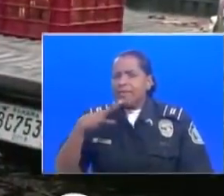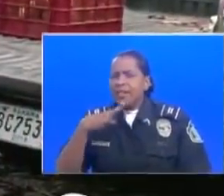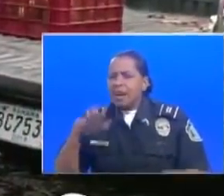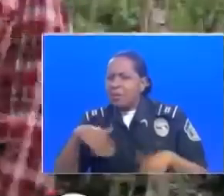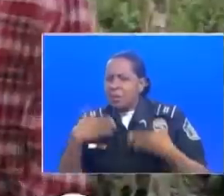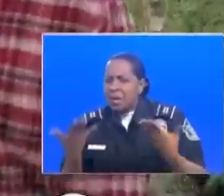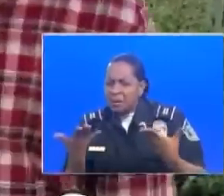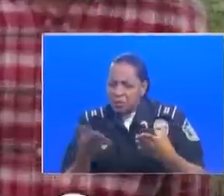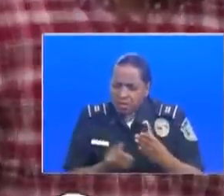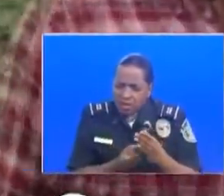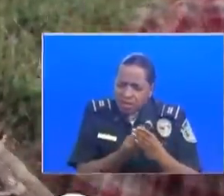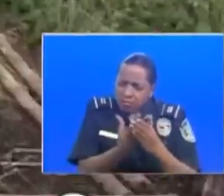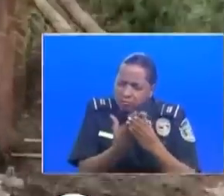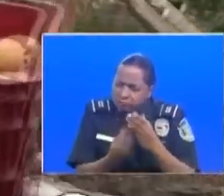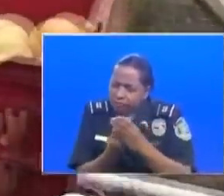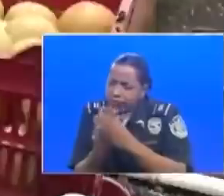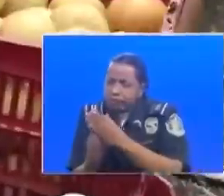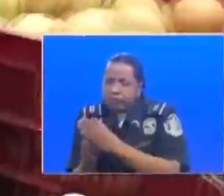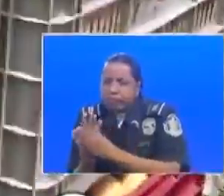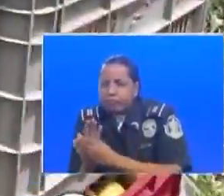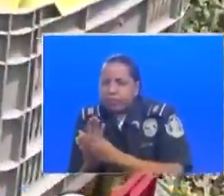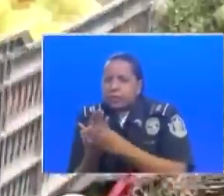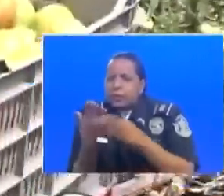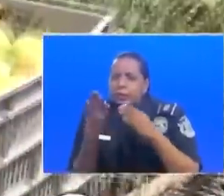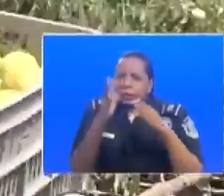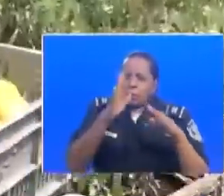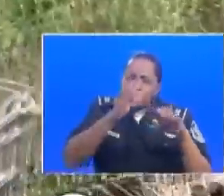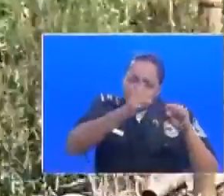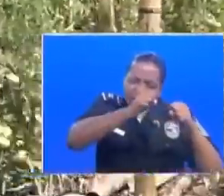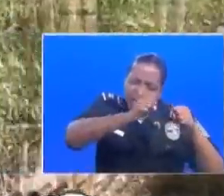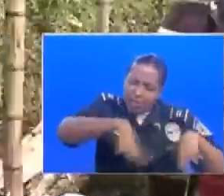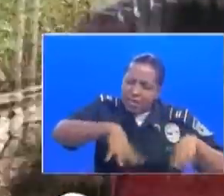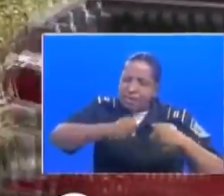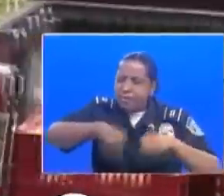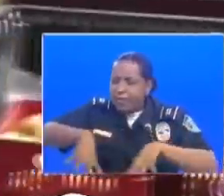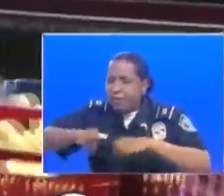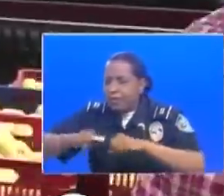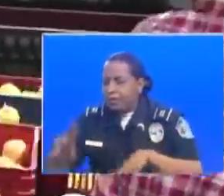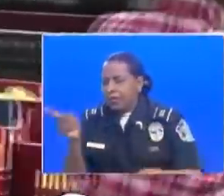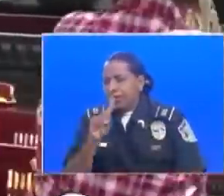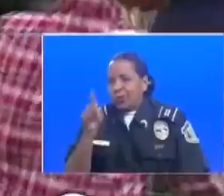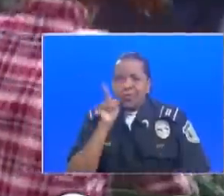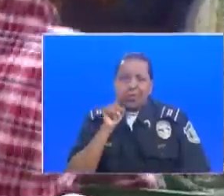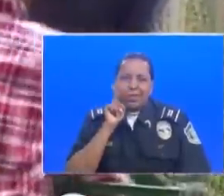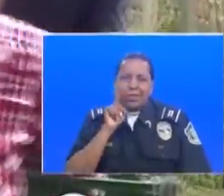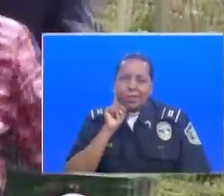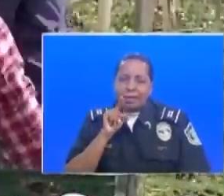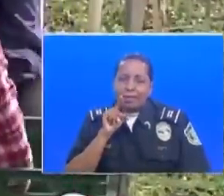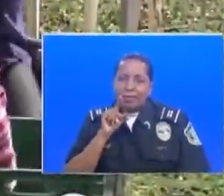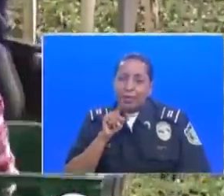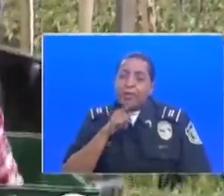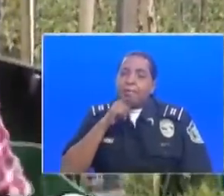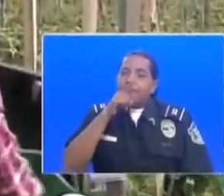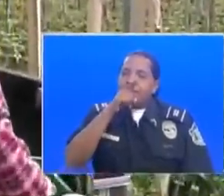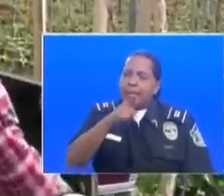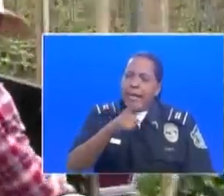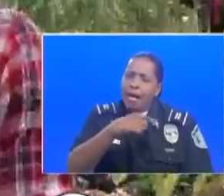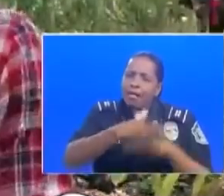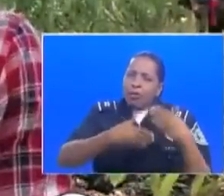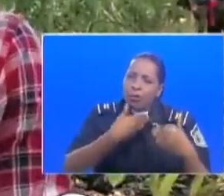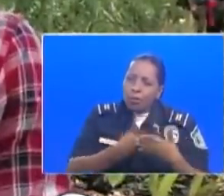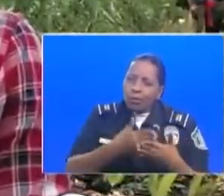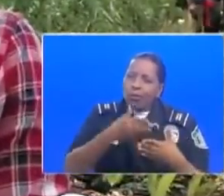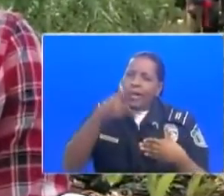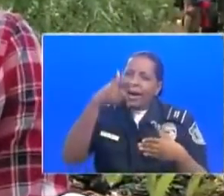hay superproducción de que hay que está perdiendo eso es algo falso en realidad nosotros producimos